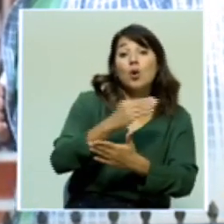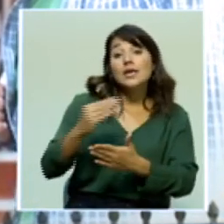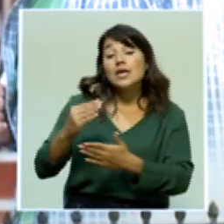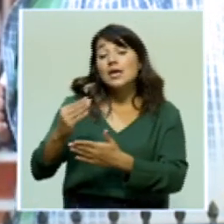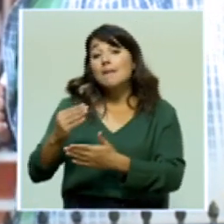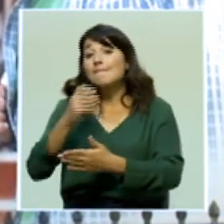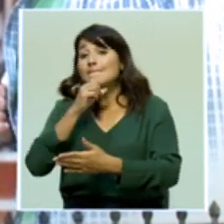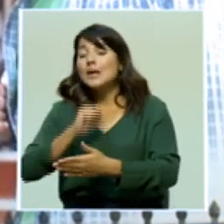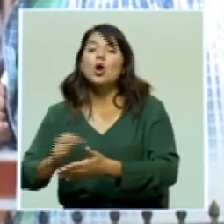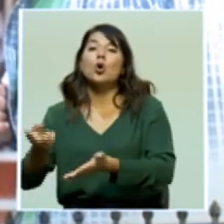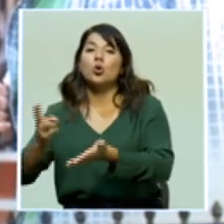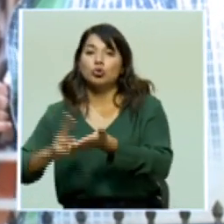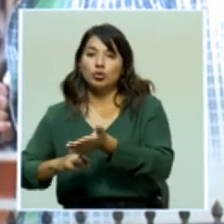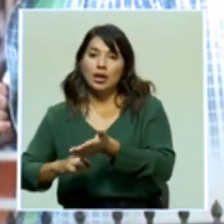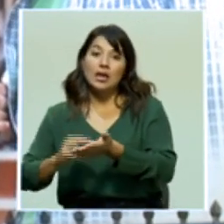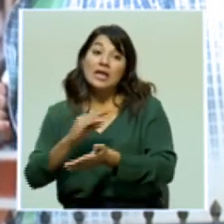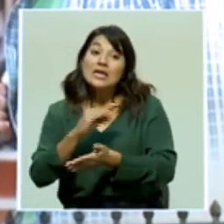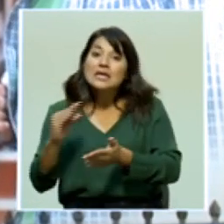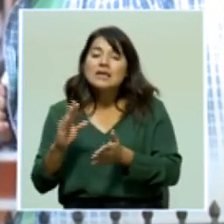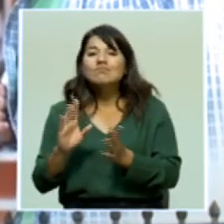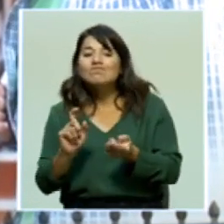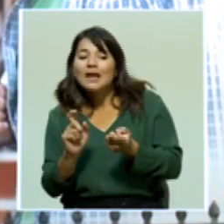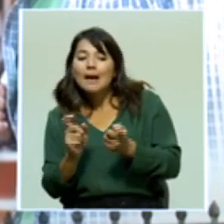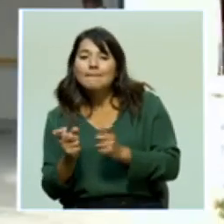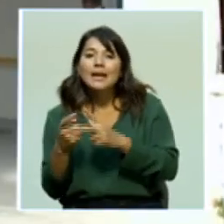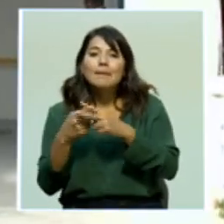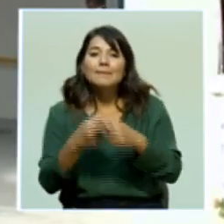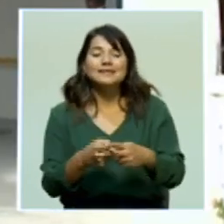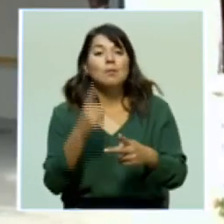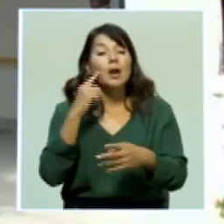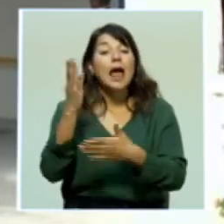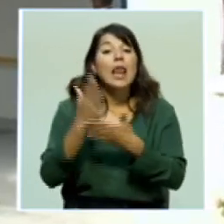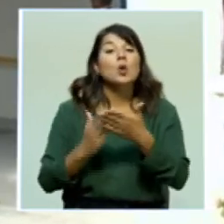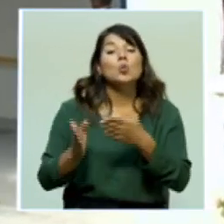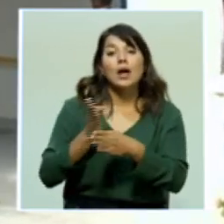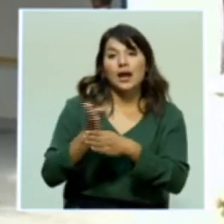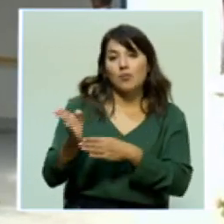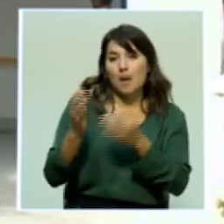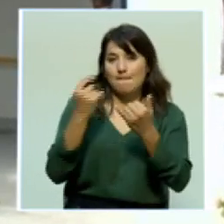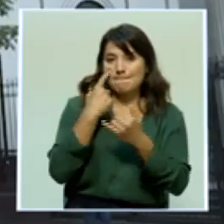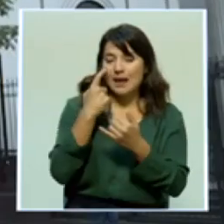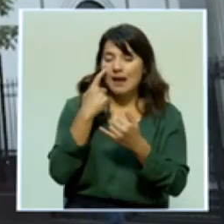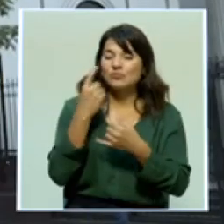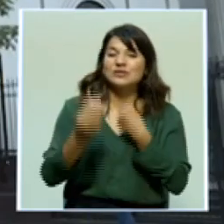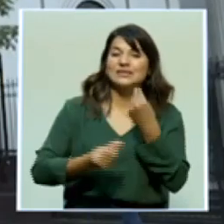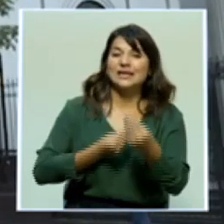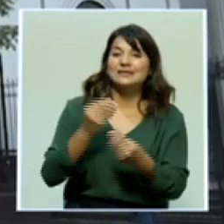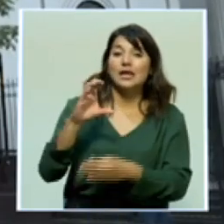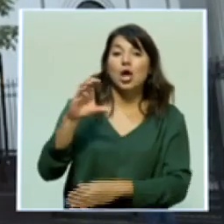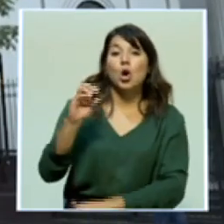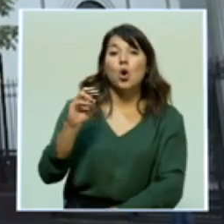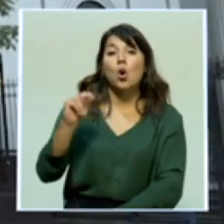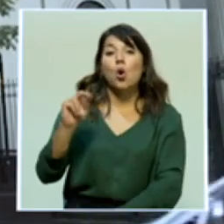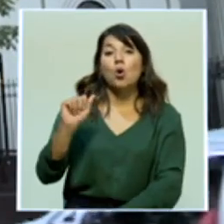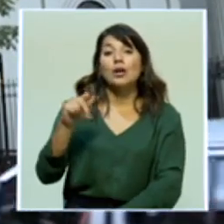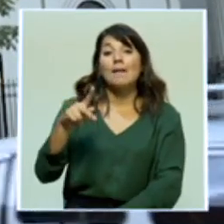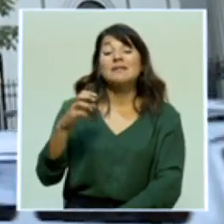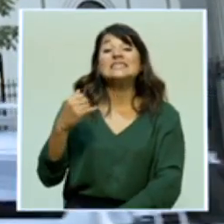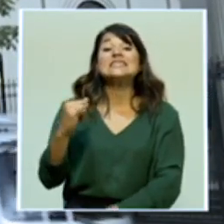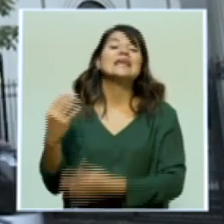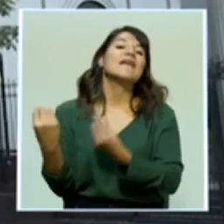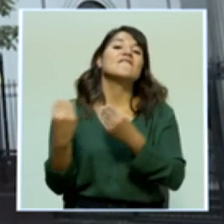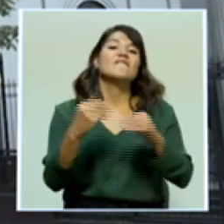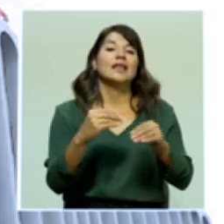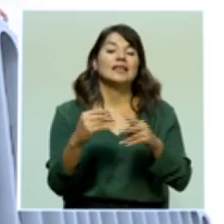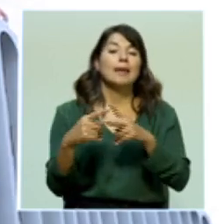restringir el financiamiento de algunas carreras. Estas son solo algunas de las medidas que implementará CONAPE de aprobarse la venta de su cartera de